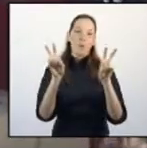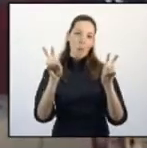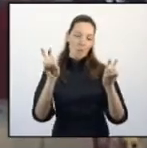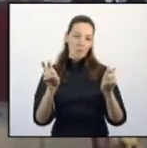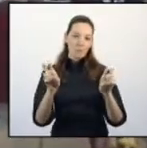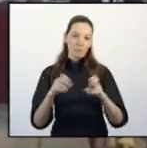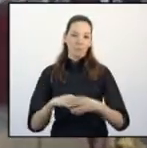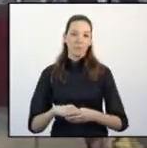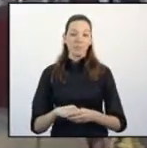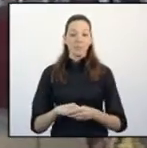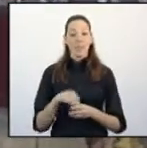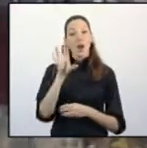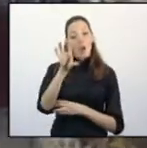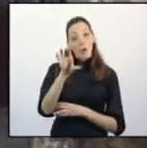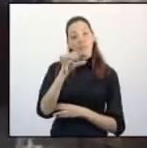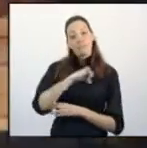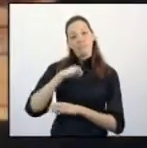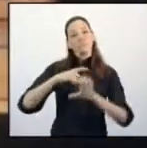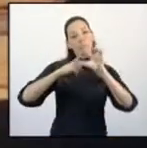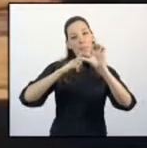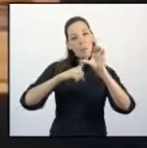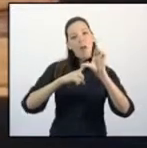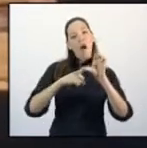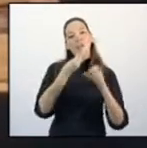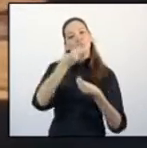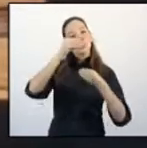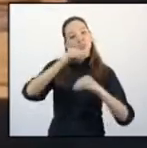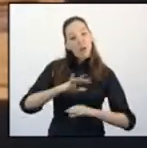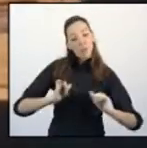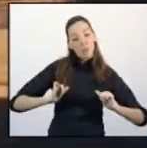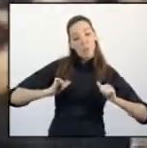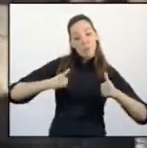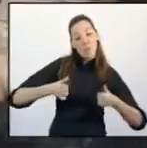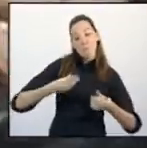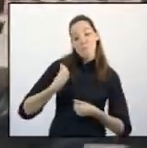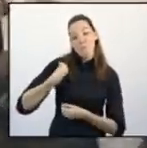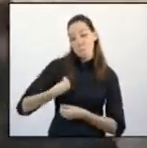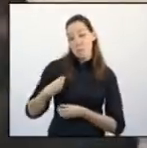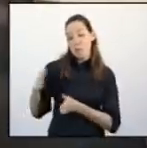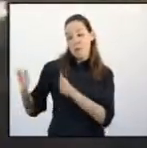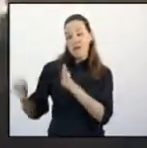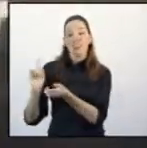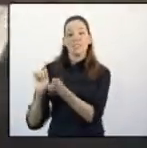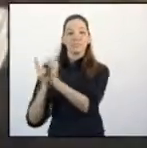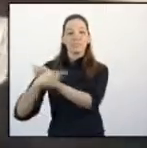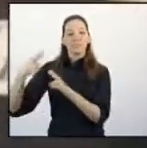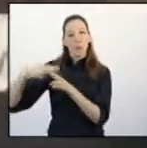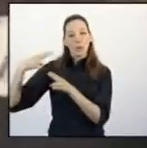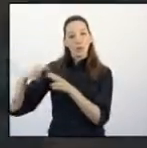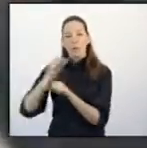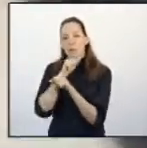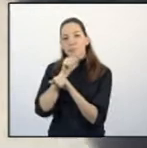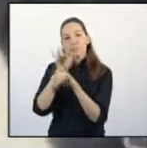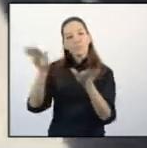rumbo a nuestra tierra. La crónica de Extremadura como región autónoma, arranca con la transición política, que fundó la